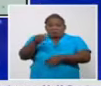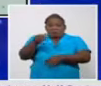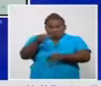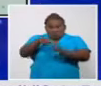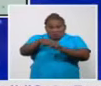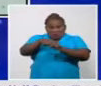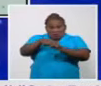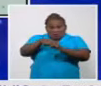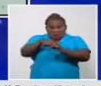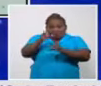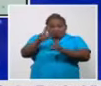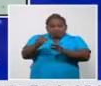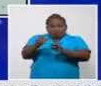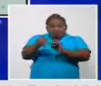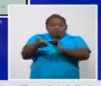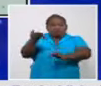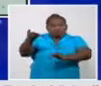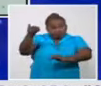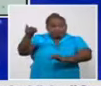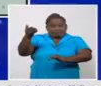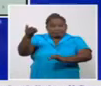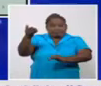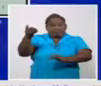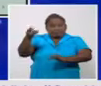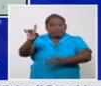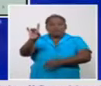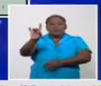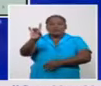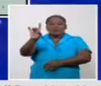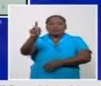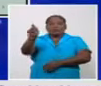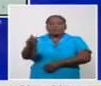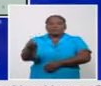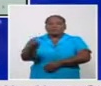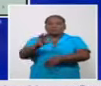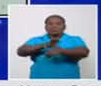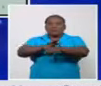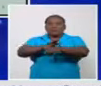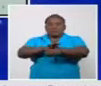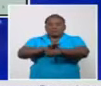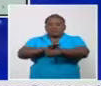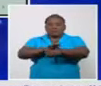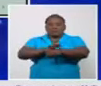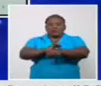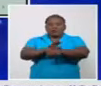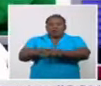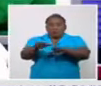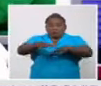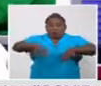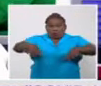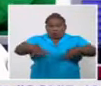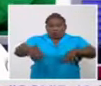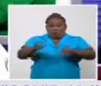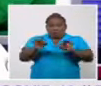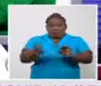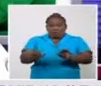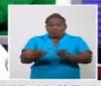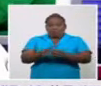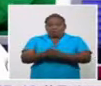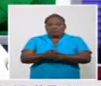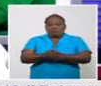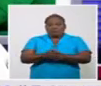cifra todavía elevada 9 pacientes autóctonos en el día de ayer con este